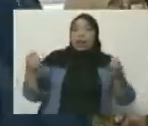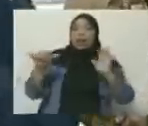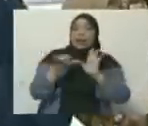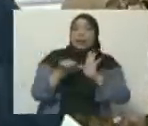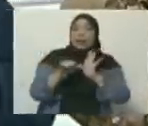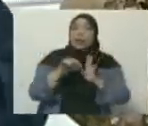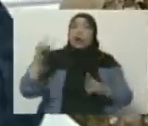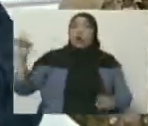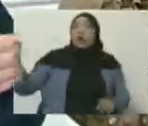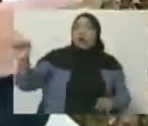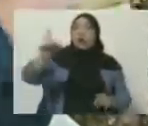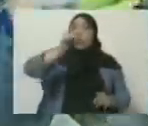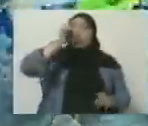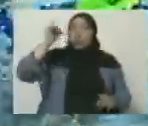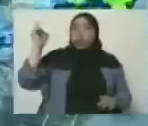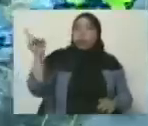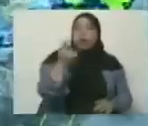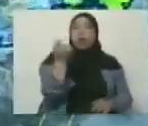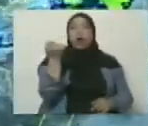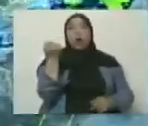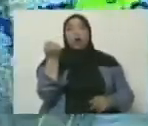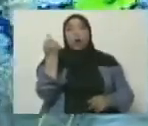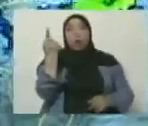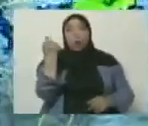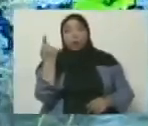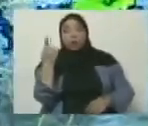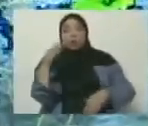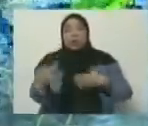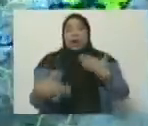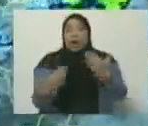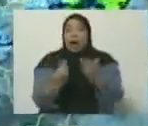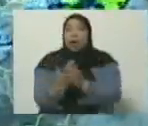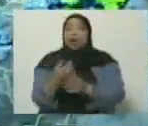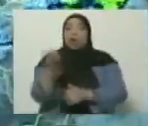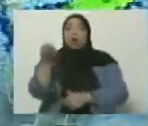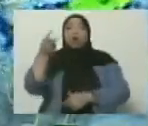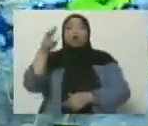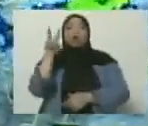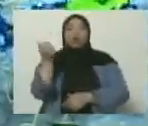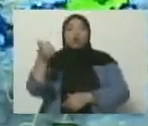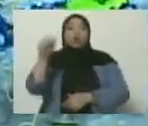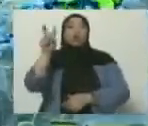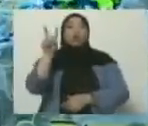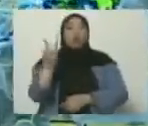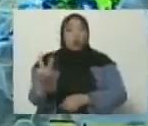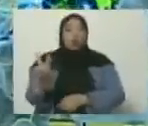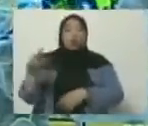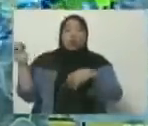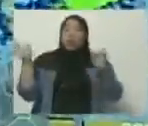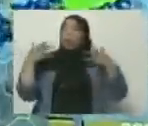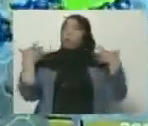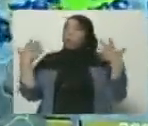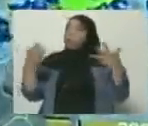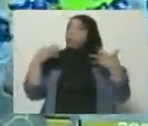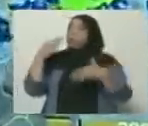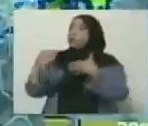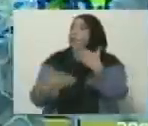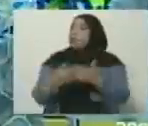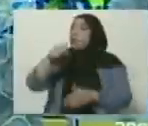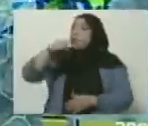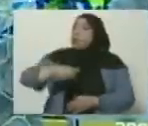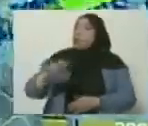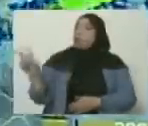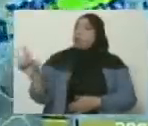11, que fue sobrepasada por la número 12. Esta número 11, como ya muy bien lo dijo nuestra vicepresidenta, va a tocar suelo